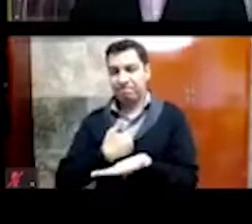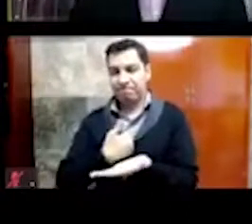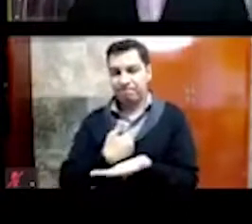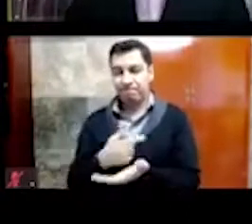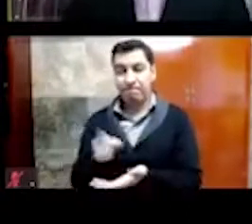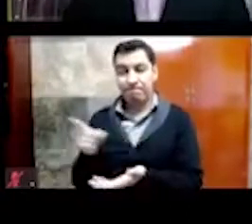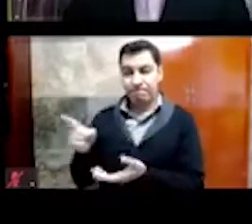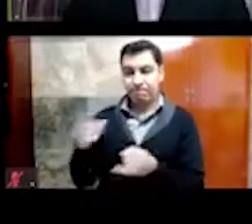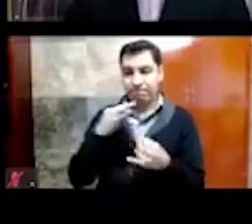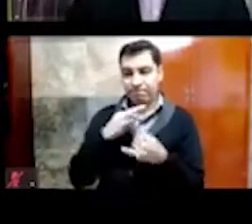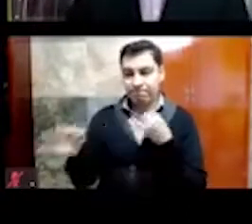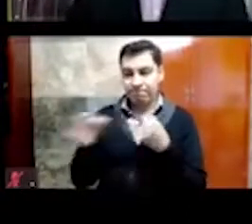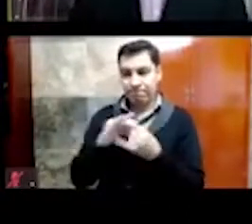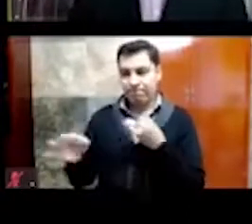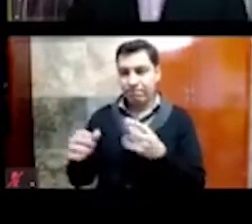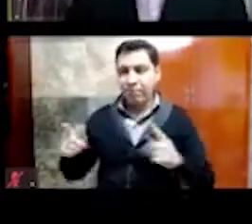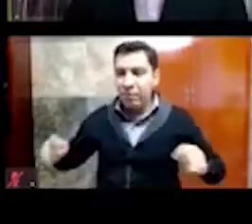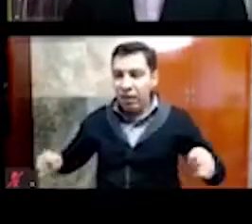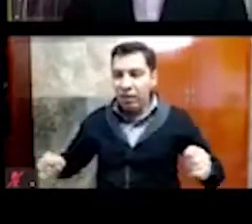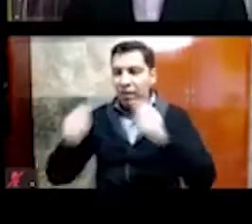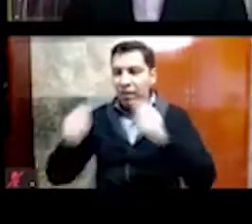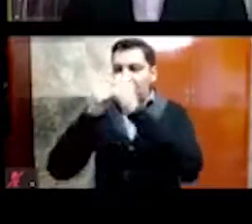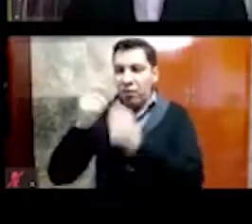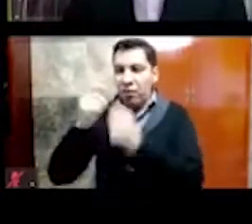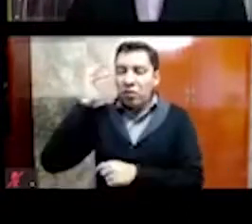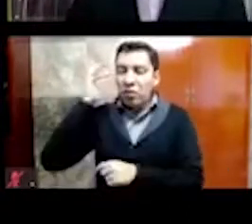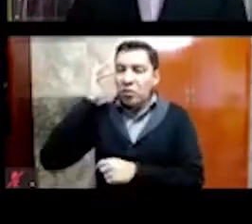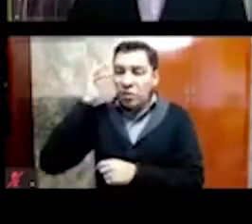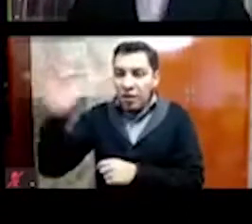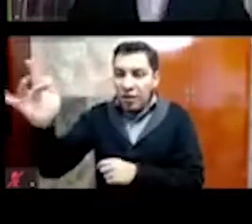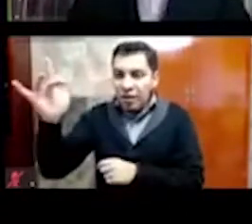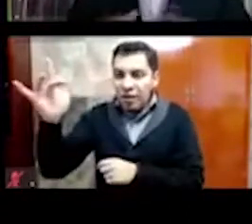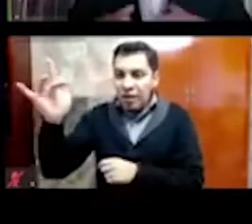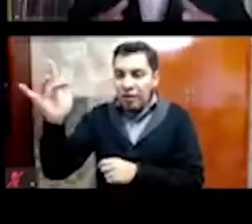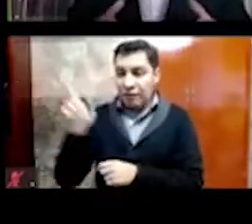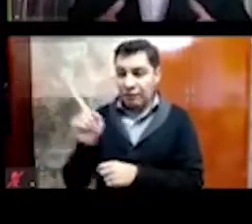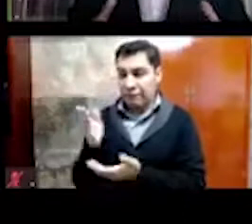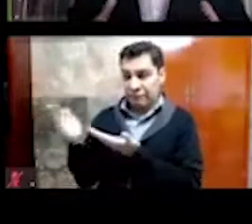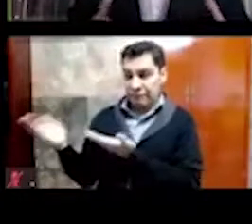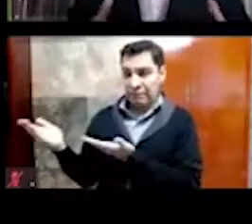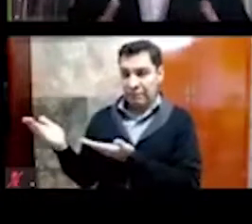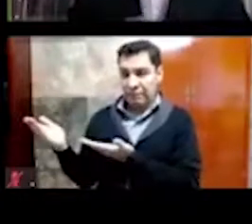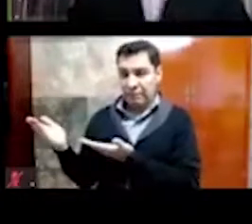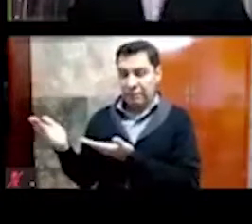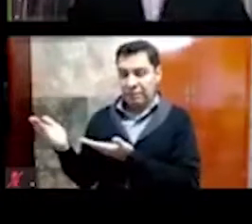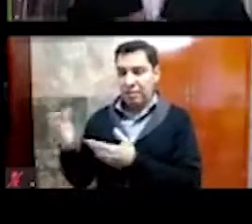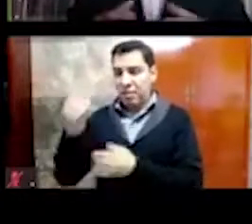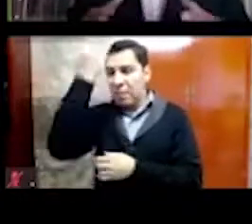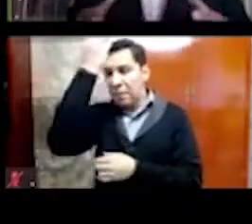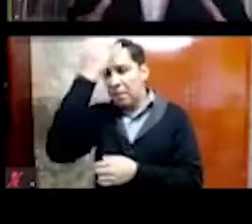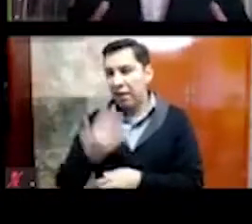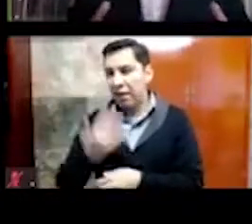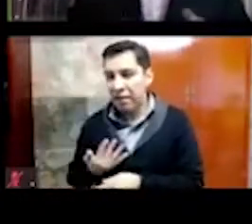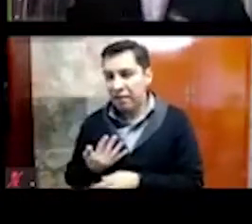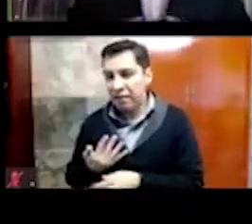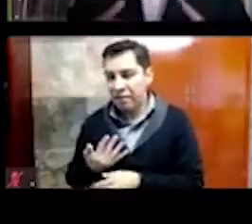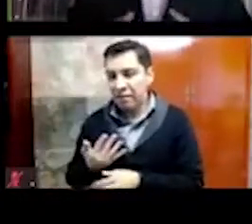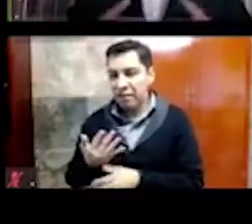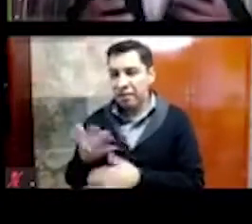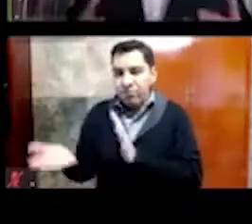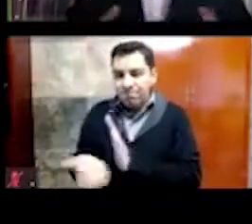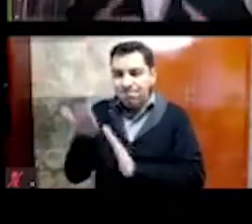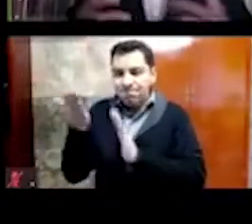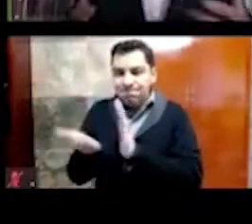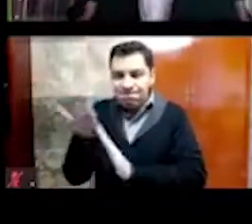el recinto sagrado, con lo que se viene trabajando, desde luego que esta, esta imagen, o esta reconstrucción,